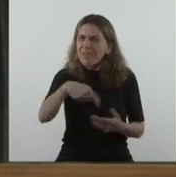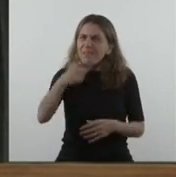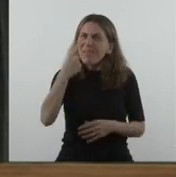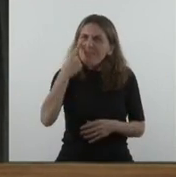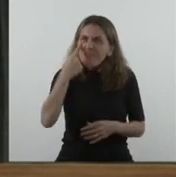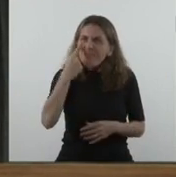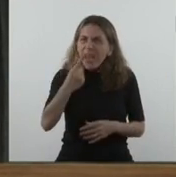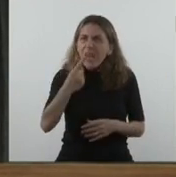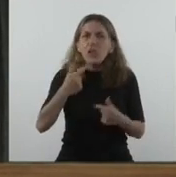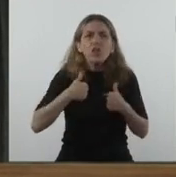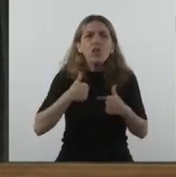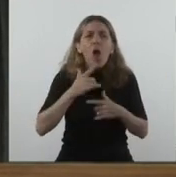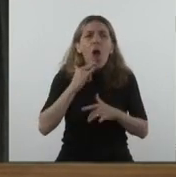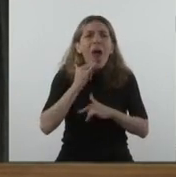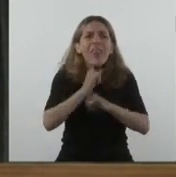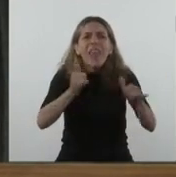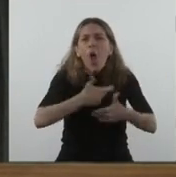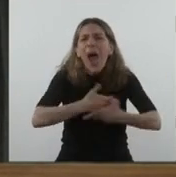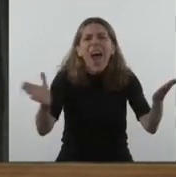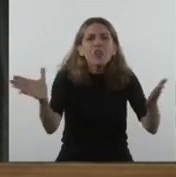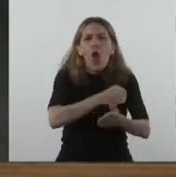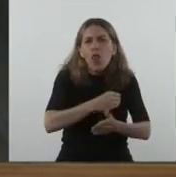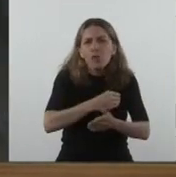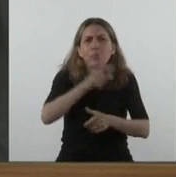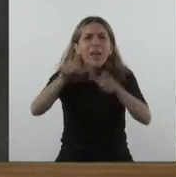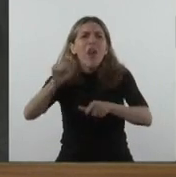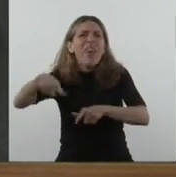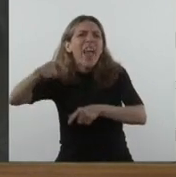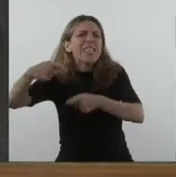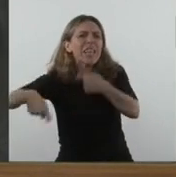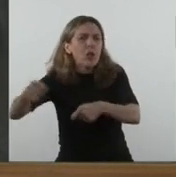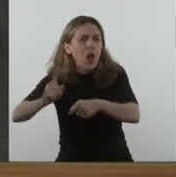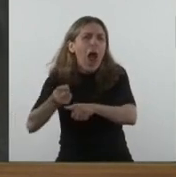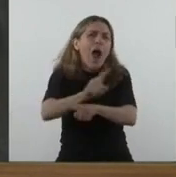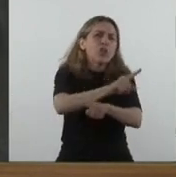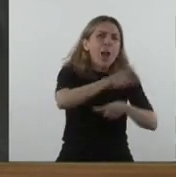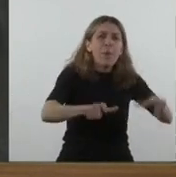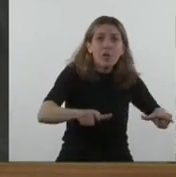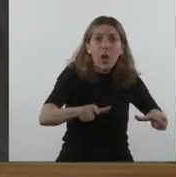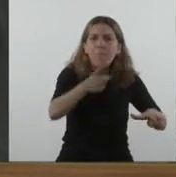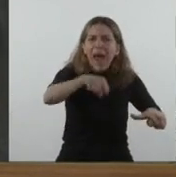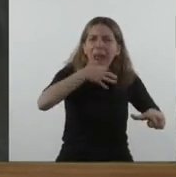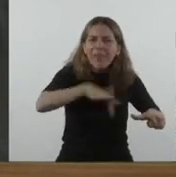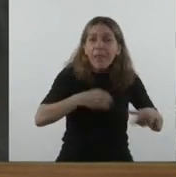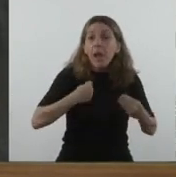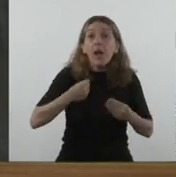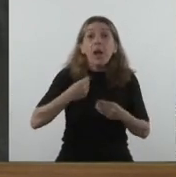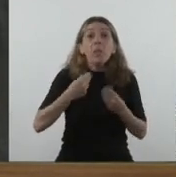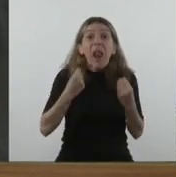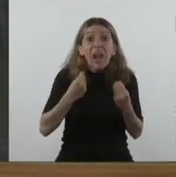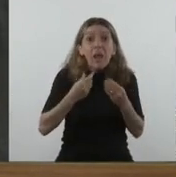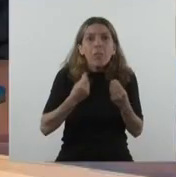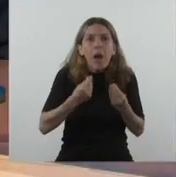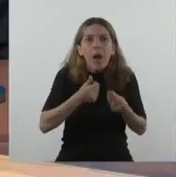esto se lo digo al resto del país para que entendamos de lo que estamos hablando. Estamos haciendo una obra para llevar agua